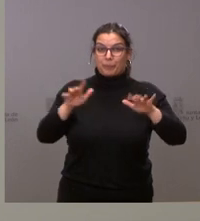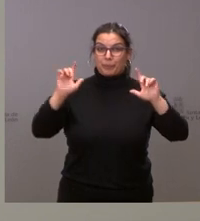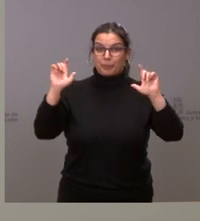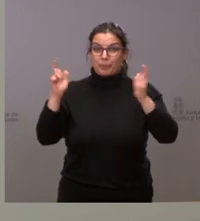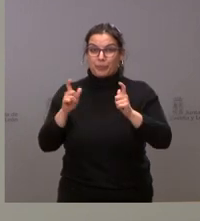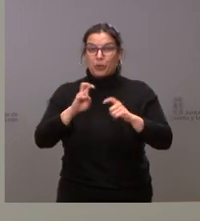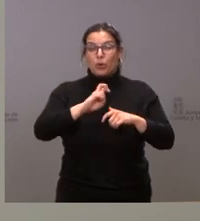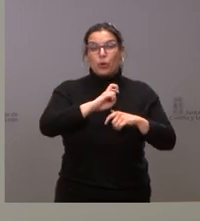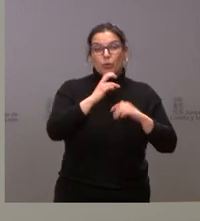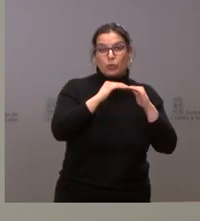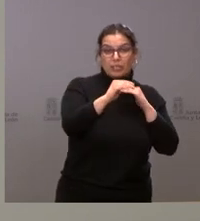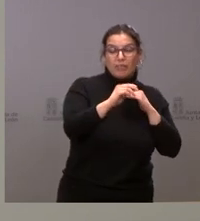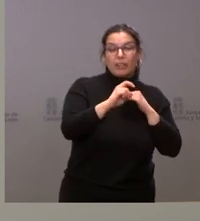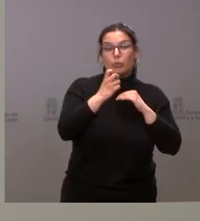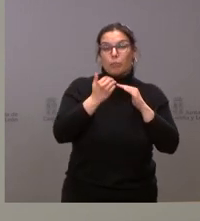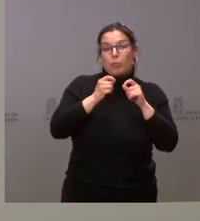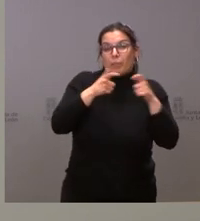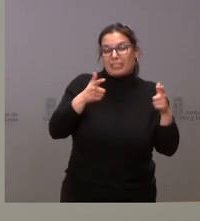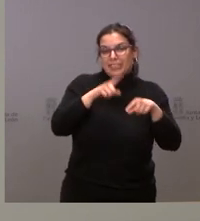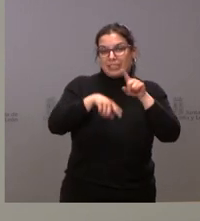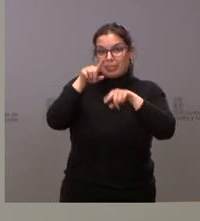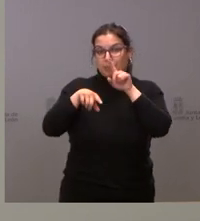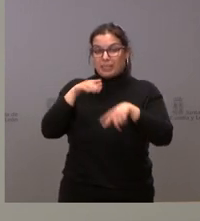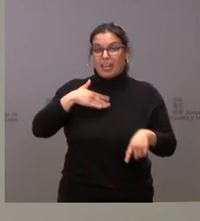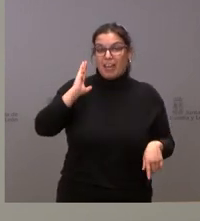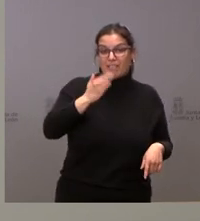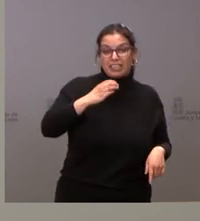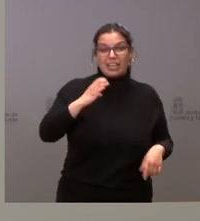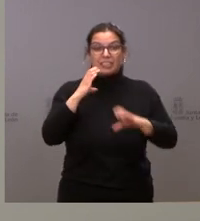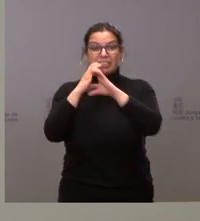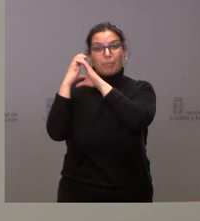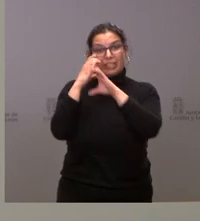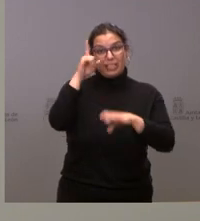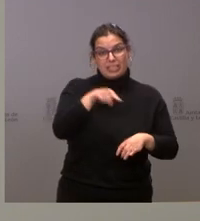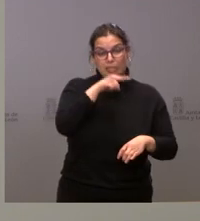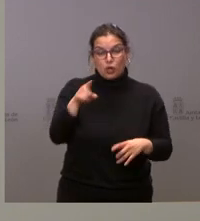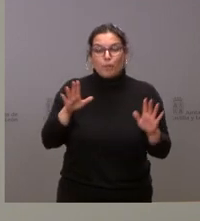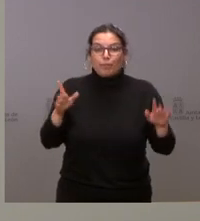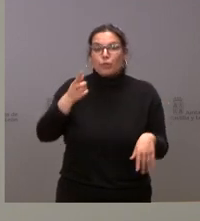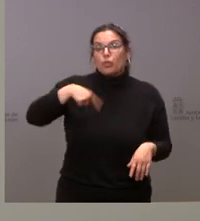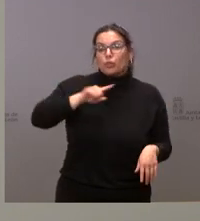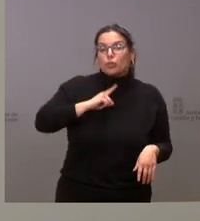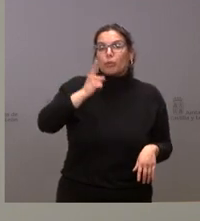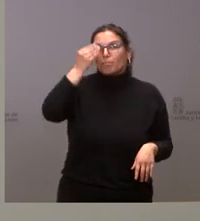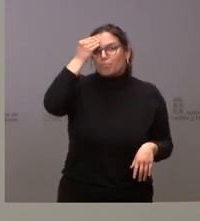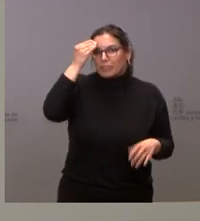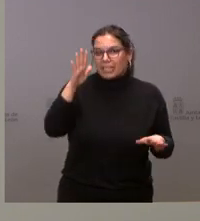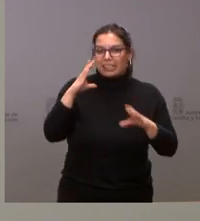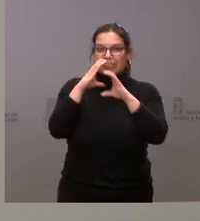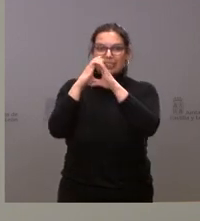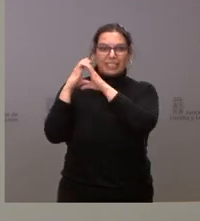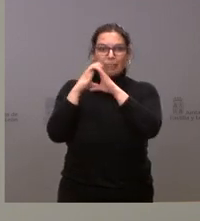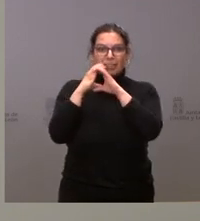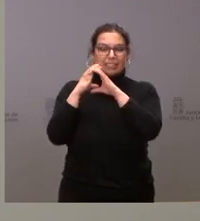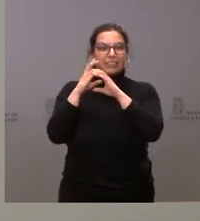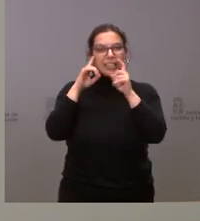en otros de estabilización o incluso un pequeño repunte, si puede afectar a la Semana Santa. Nosotros vamos a ver la Semana Santa desde la perspectiva del máximo